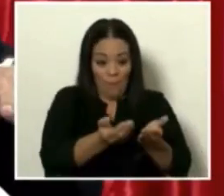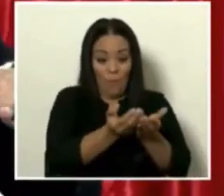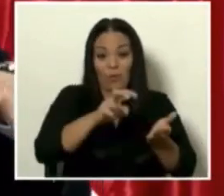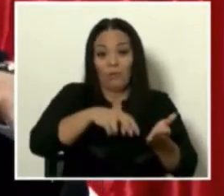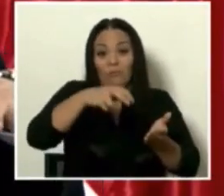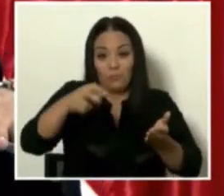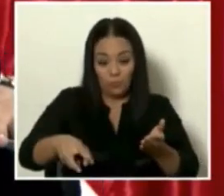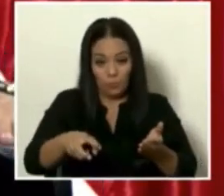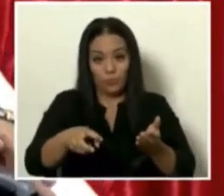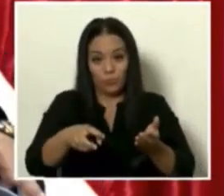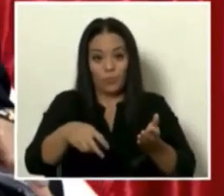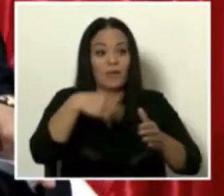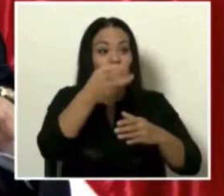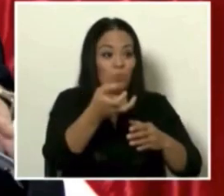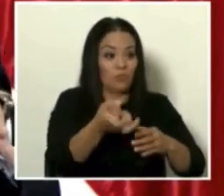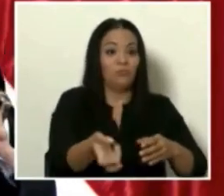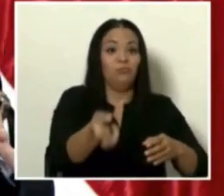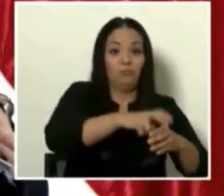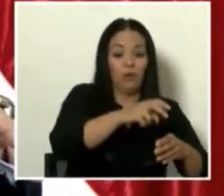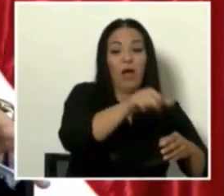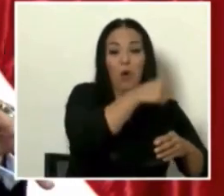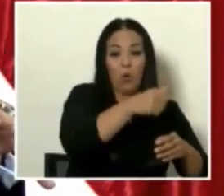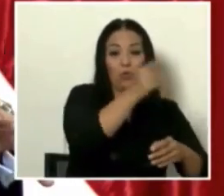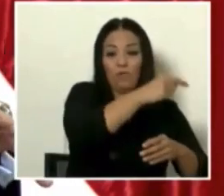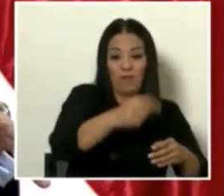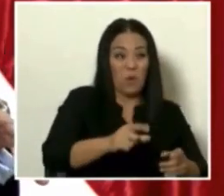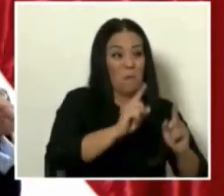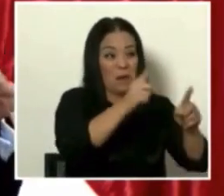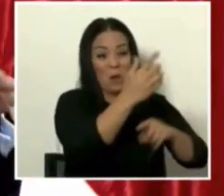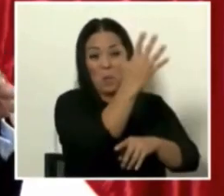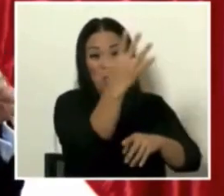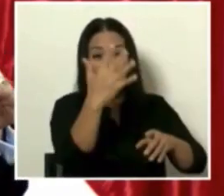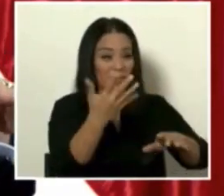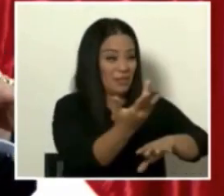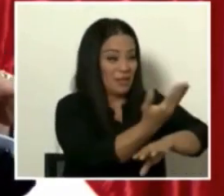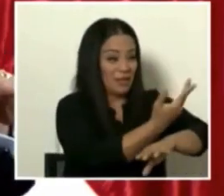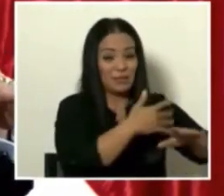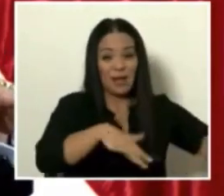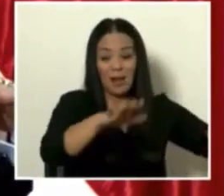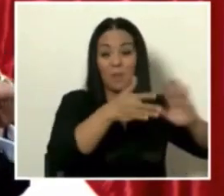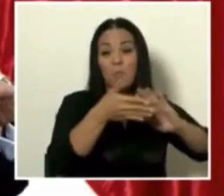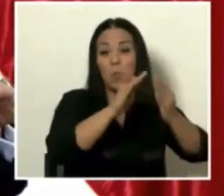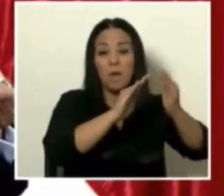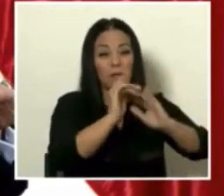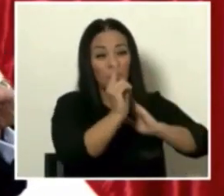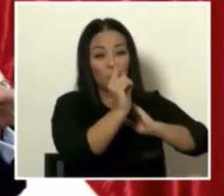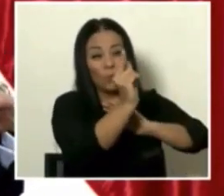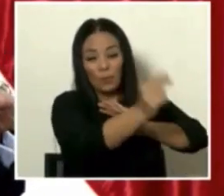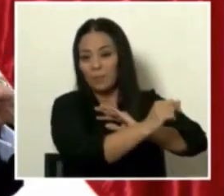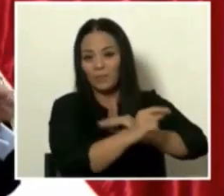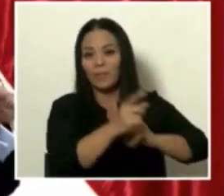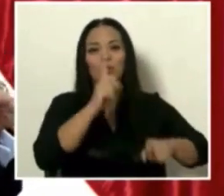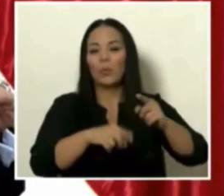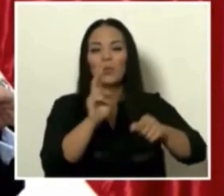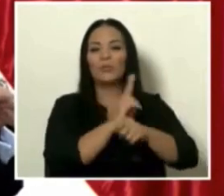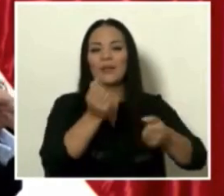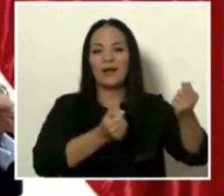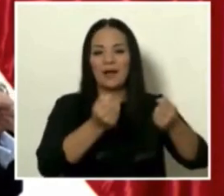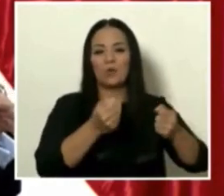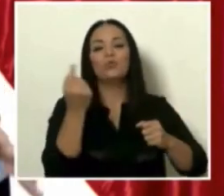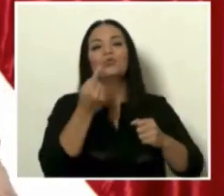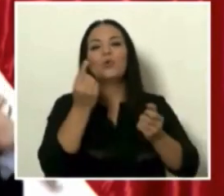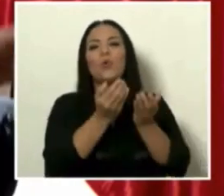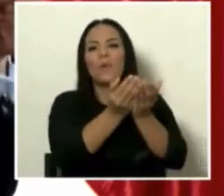montarse a otro río, para ir a un montazal, a un pueblito que no se puede llegar por carro, sino que solo por